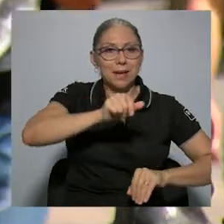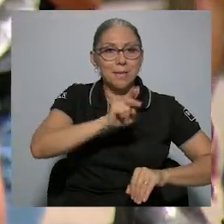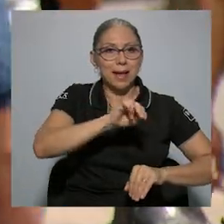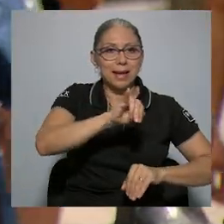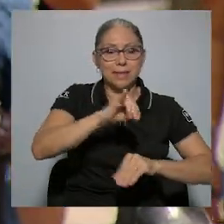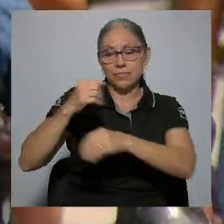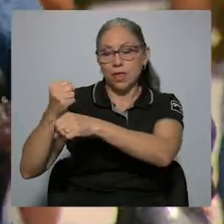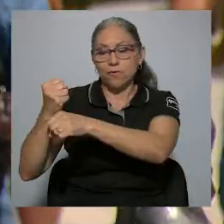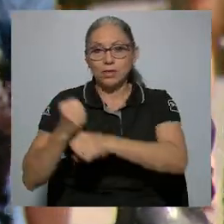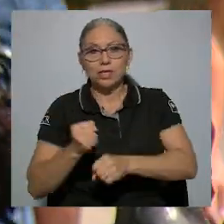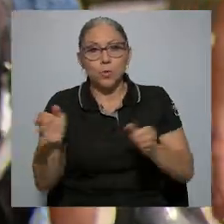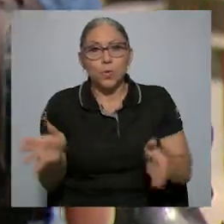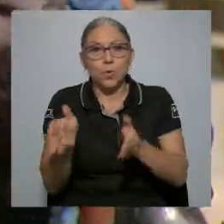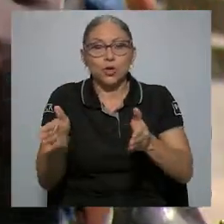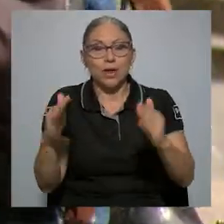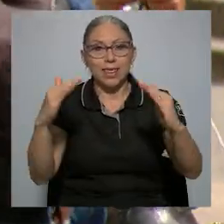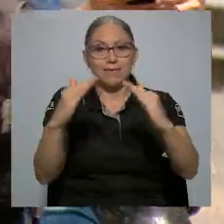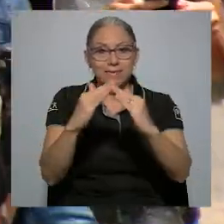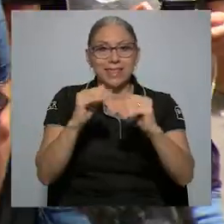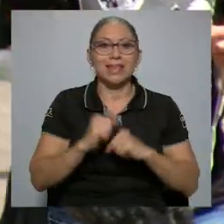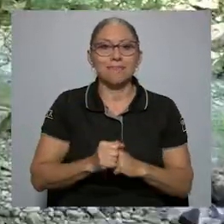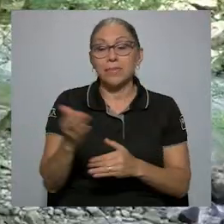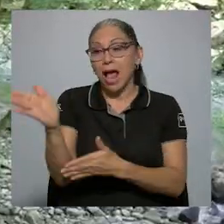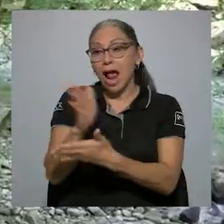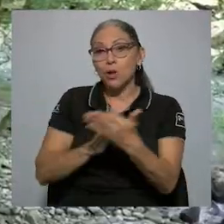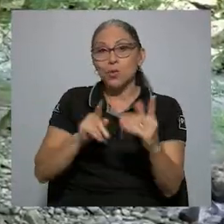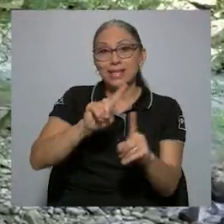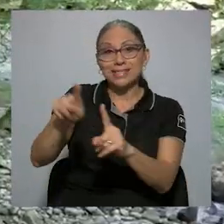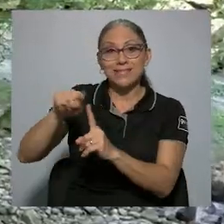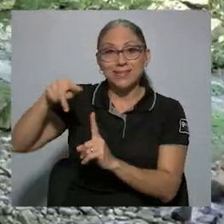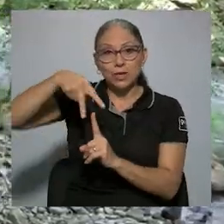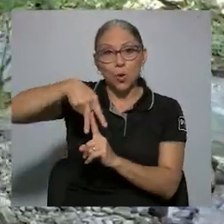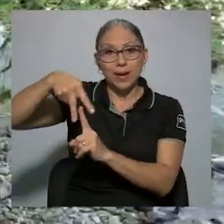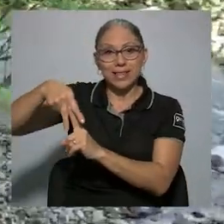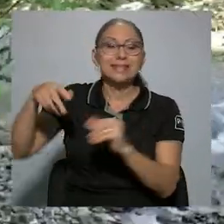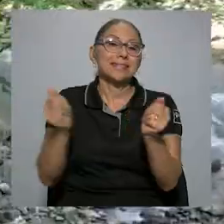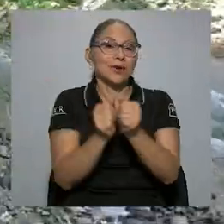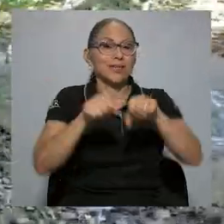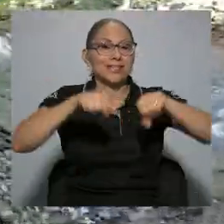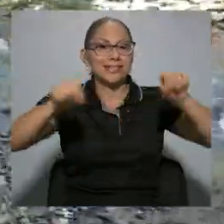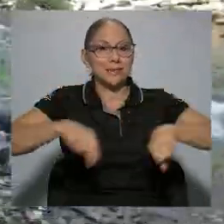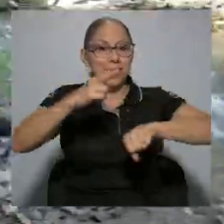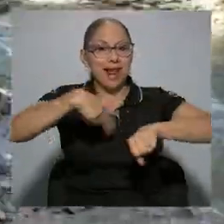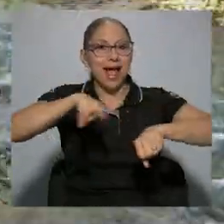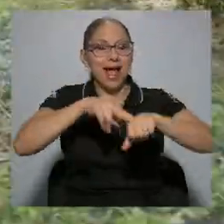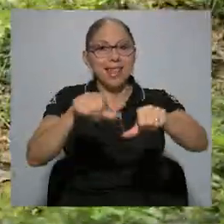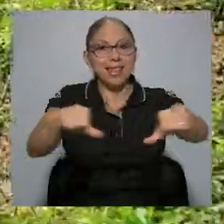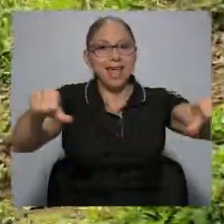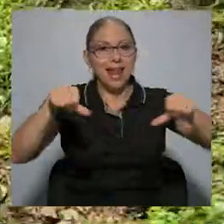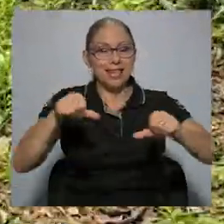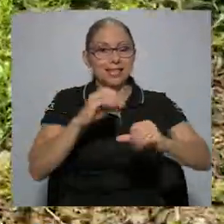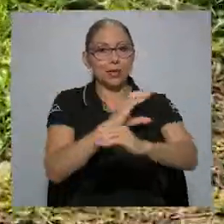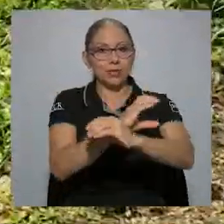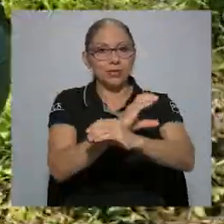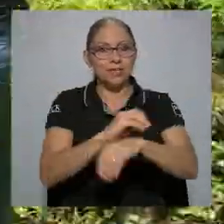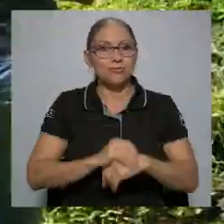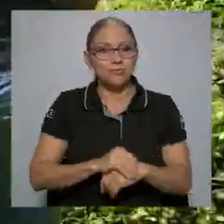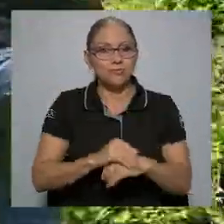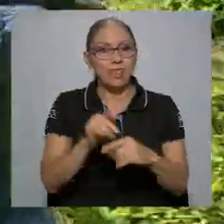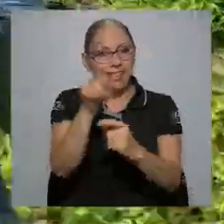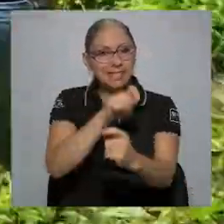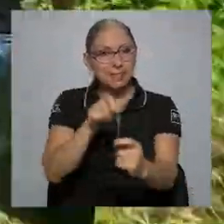la Fundación Promotora de Vivienda, algunas cooperativas y con el Sistema Nacional de Áreas de Conservación,